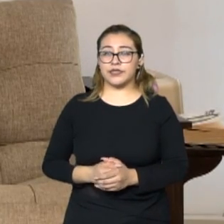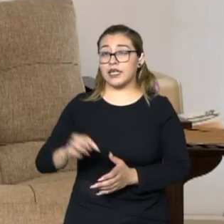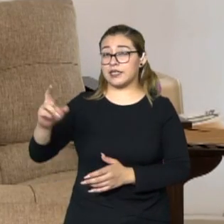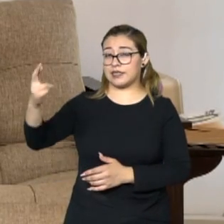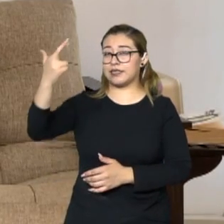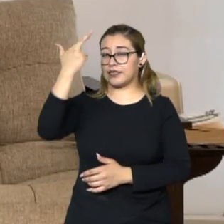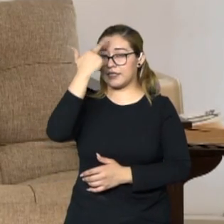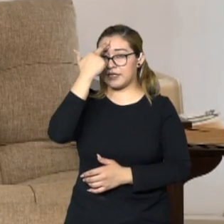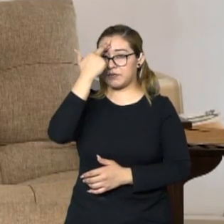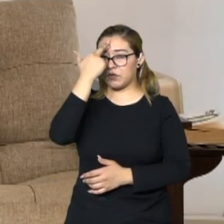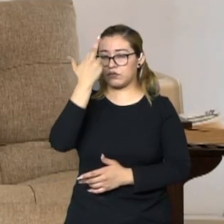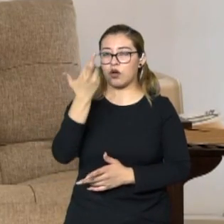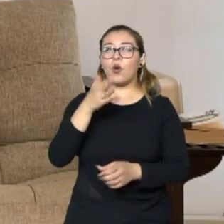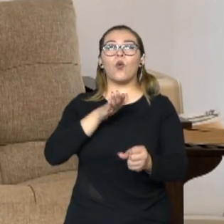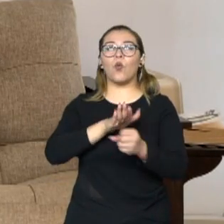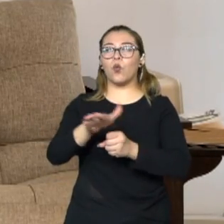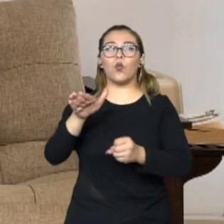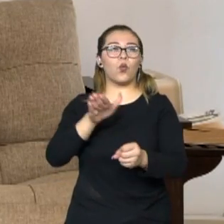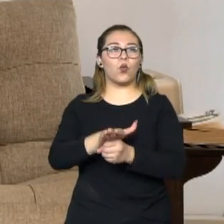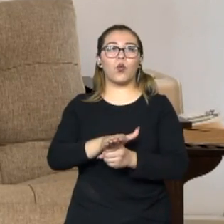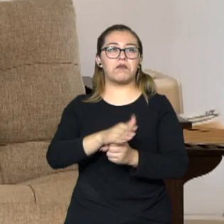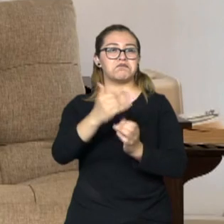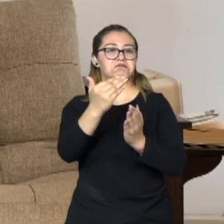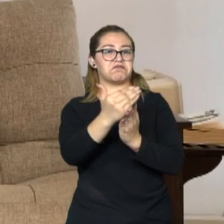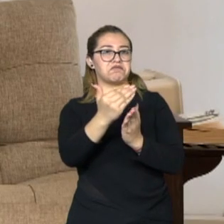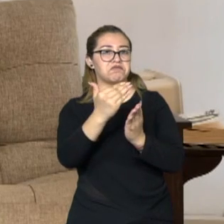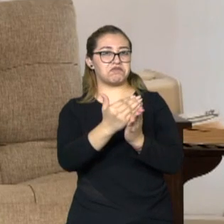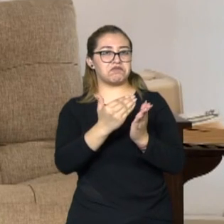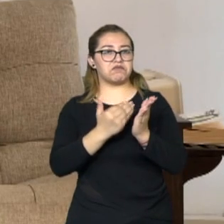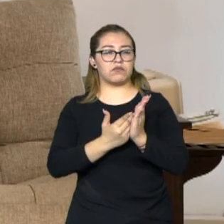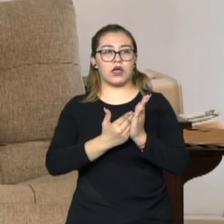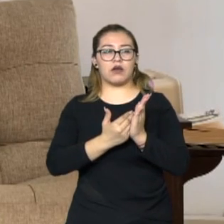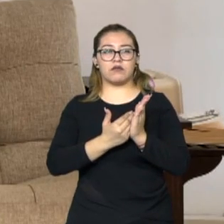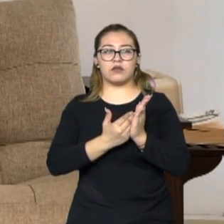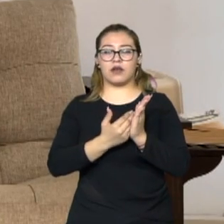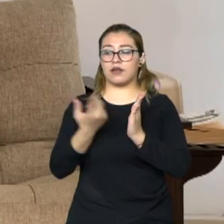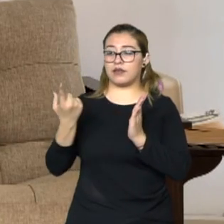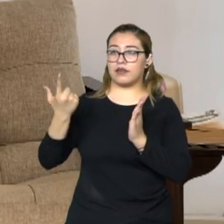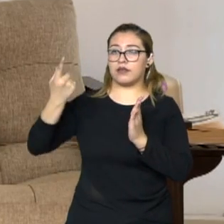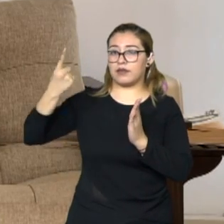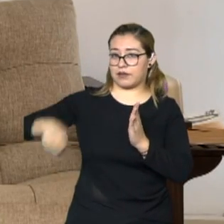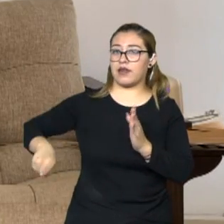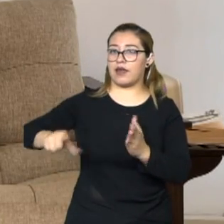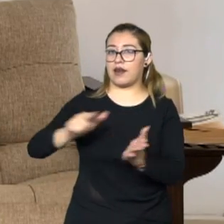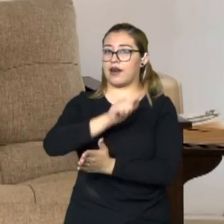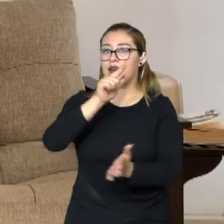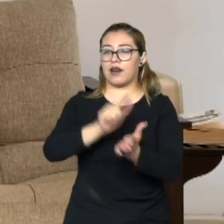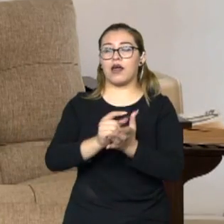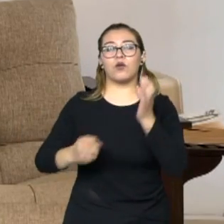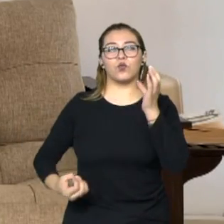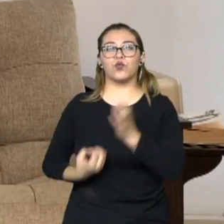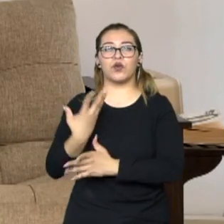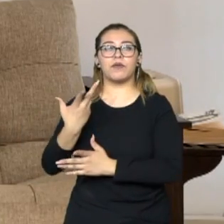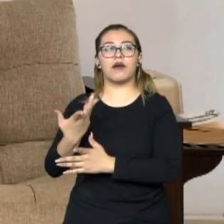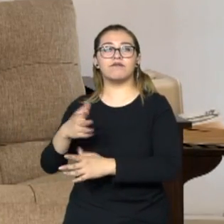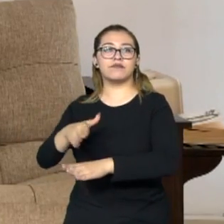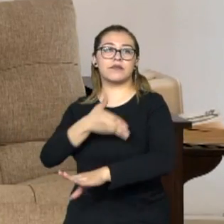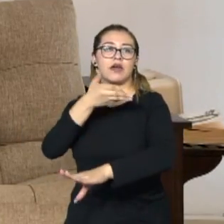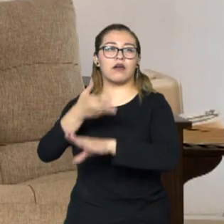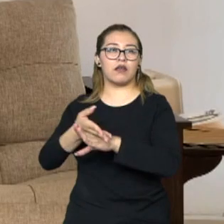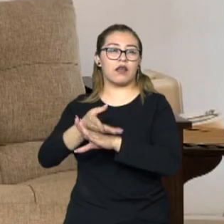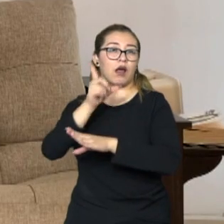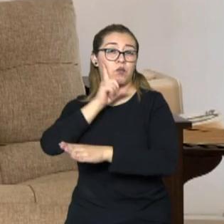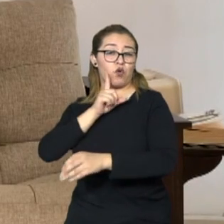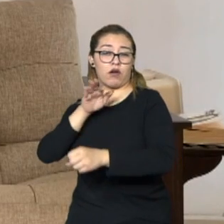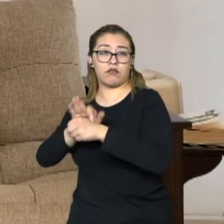medidas que se decretaron cuando se declaró la alerta a la violencia de género, la alerta a